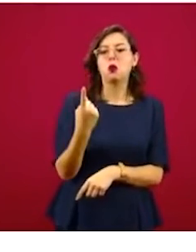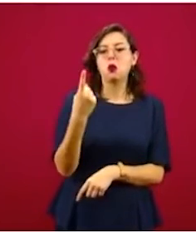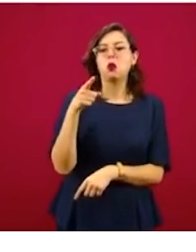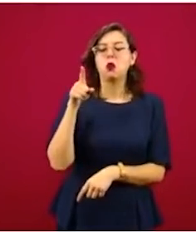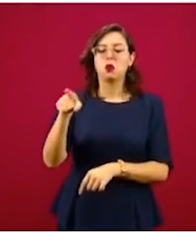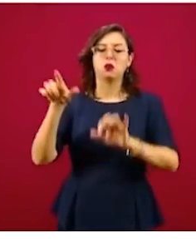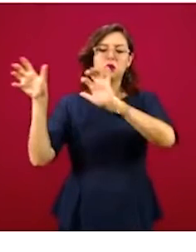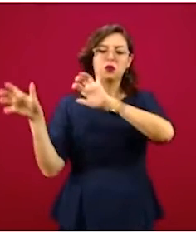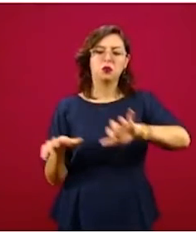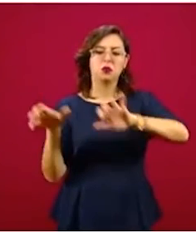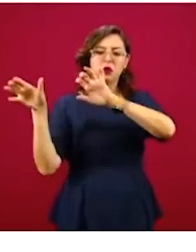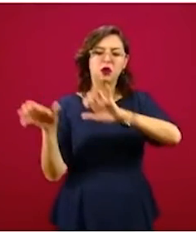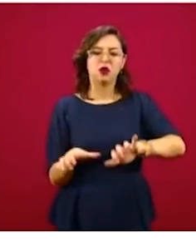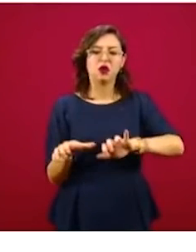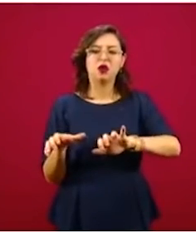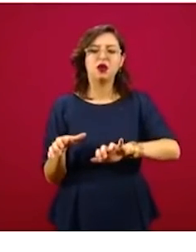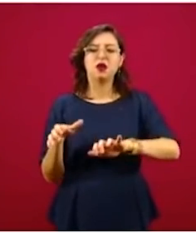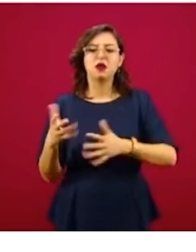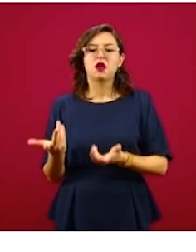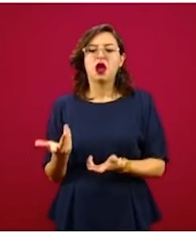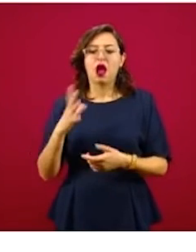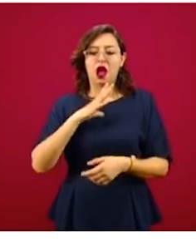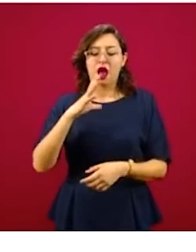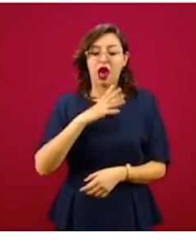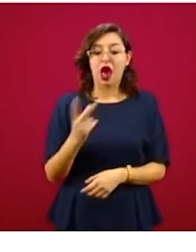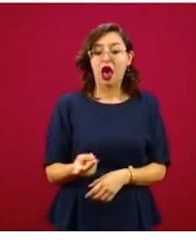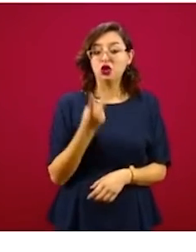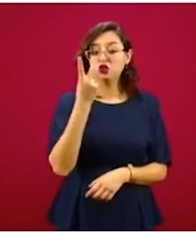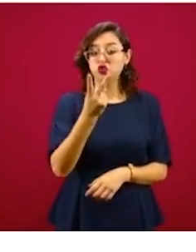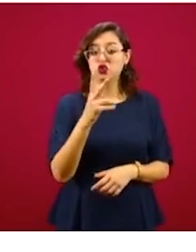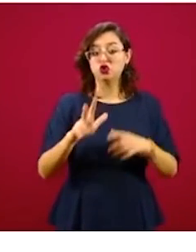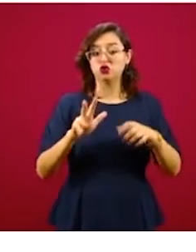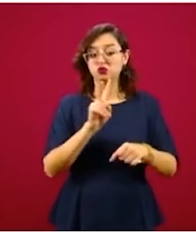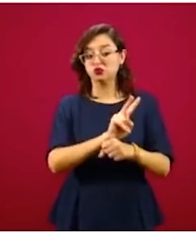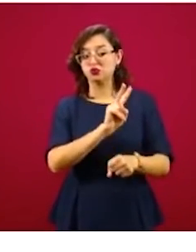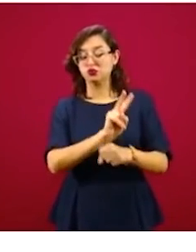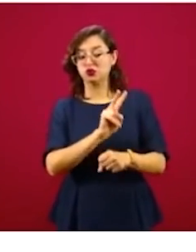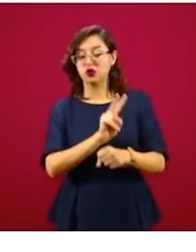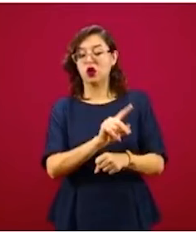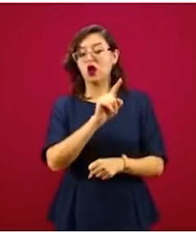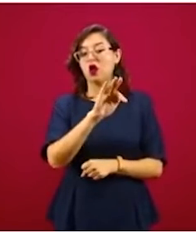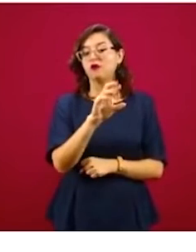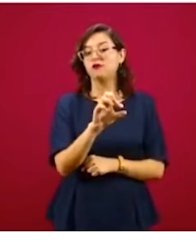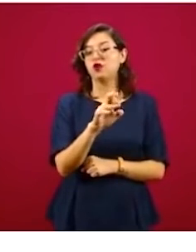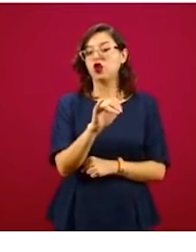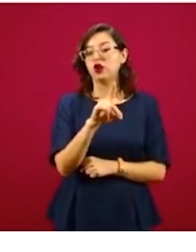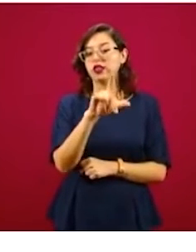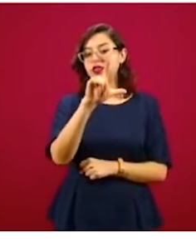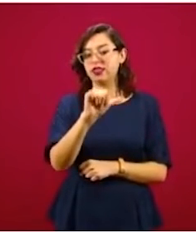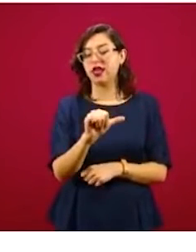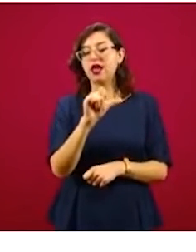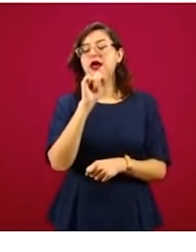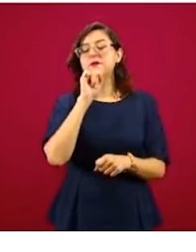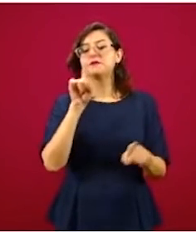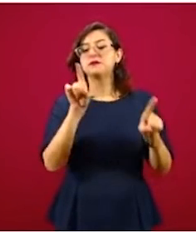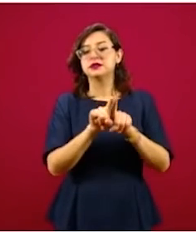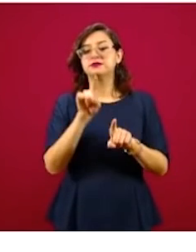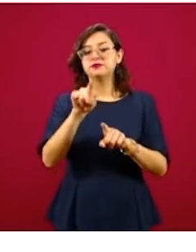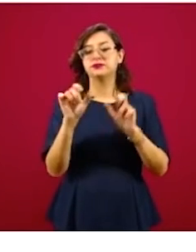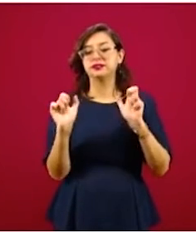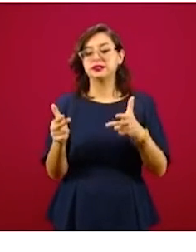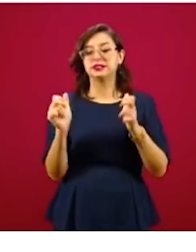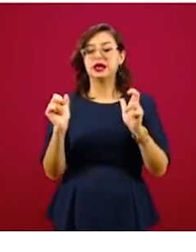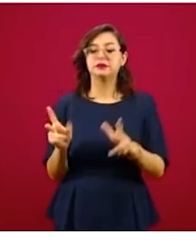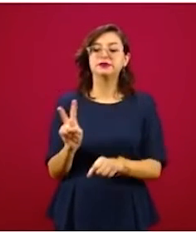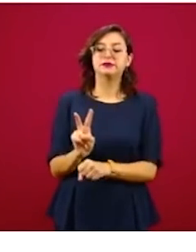tropical Arthur, tenemos en este momento dos zonas de vigilancia, una en Florida y una en el litoral mexicano en la costa de Chiapas,